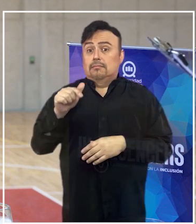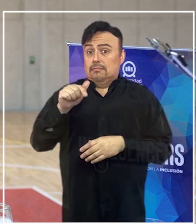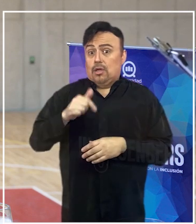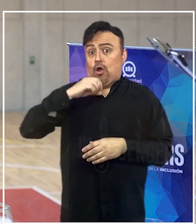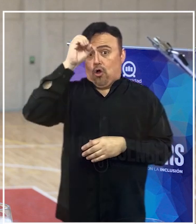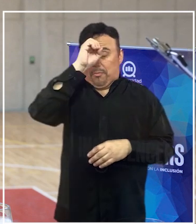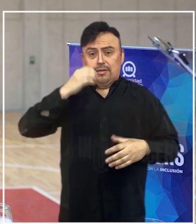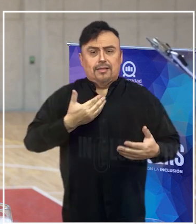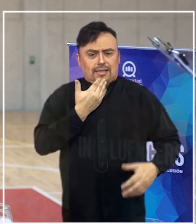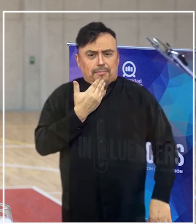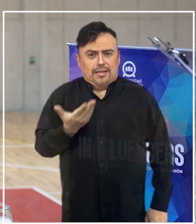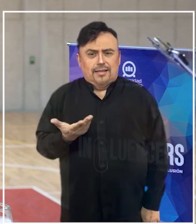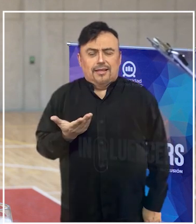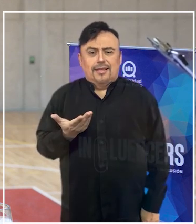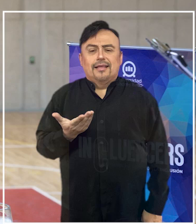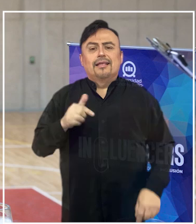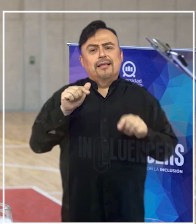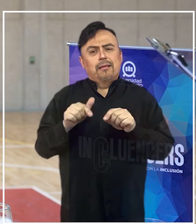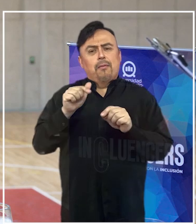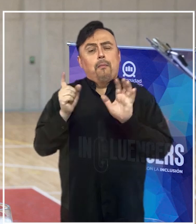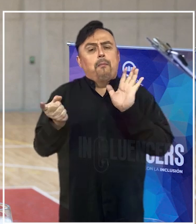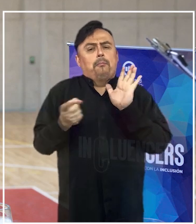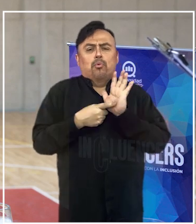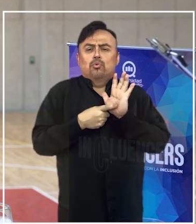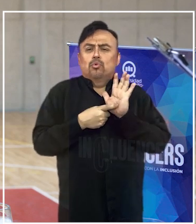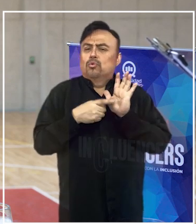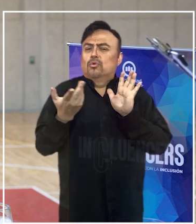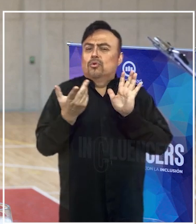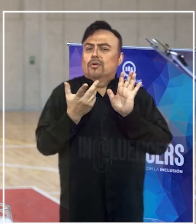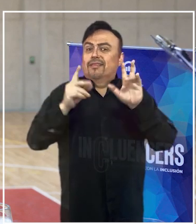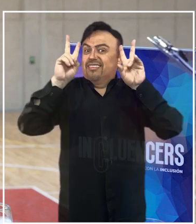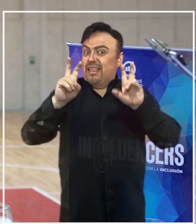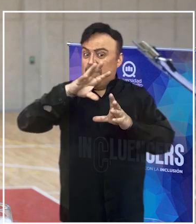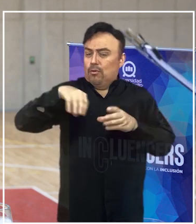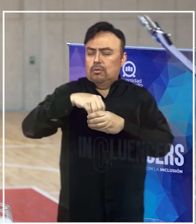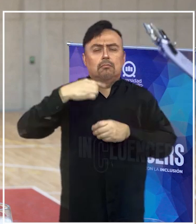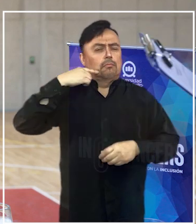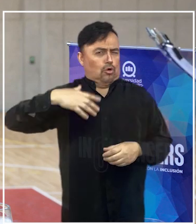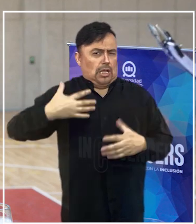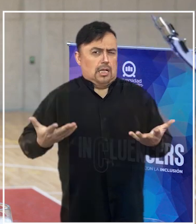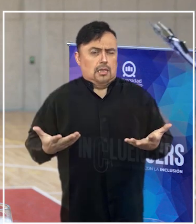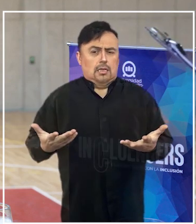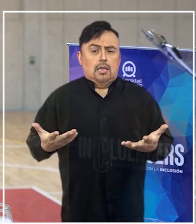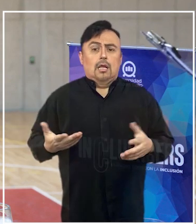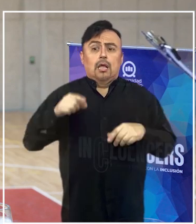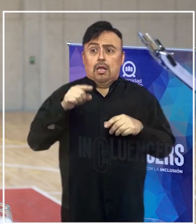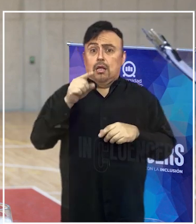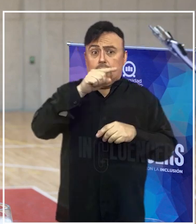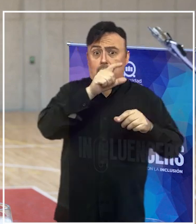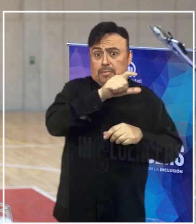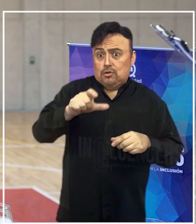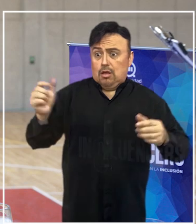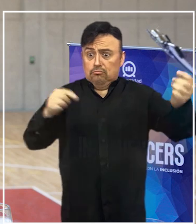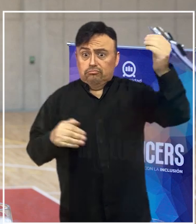un punto muy importante en materia de inclusión. No solamente por lo que los deportistas